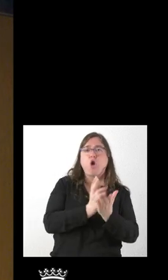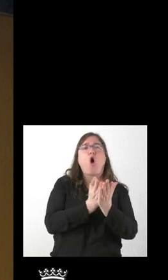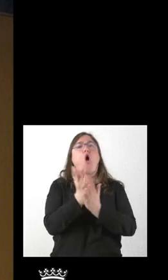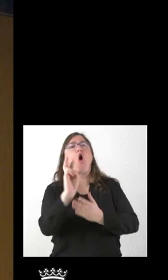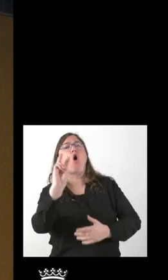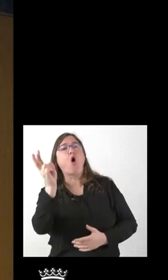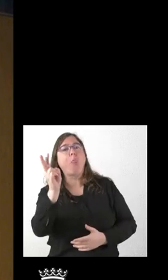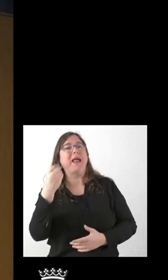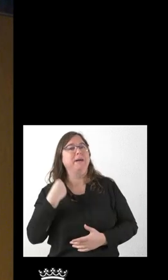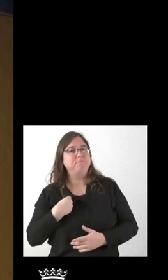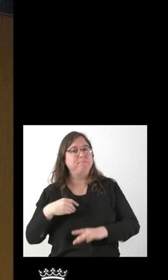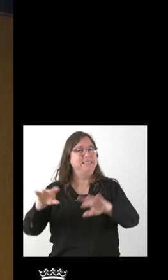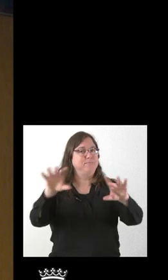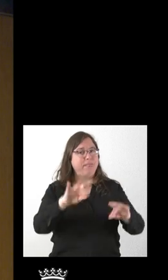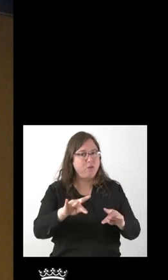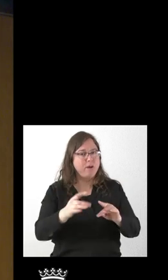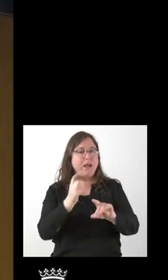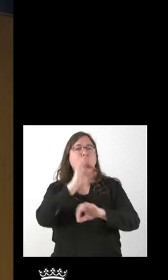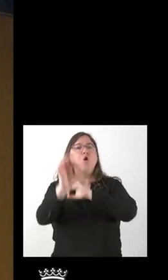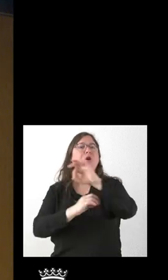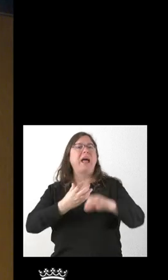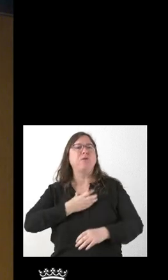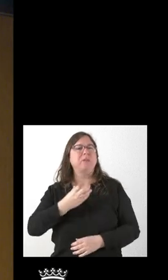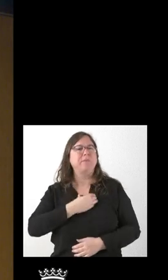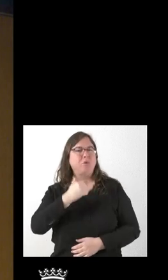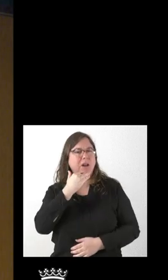surgido en la misma zona por un ayuntamiento? Creo que es May.